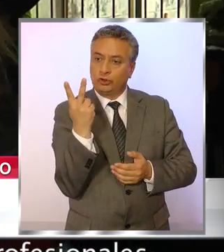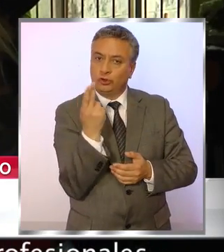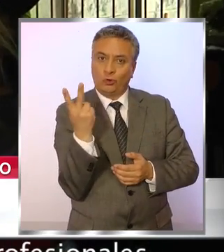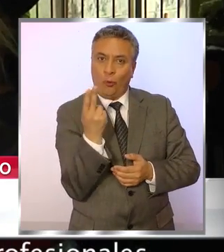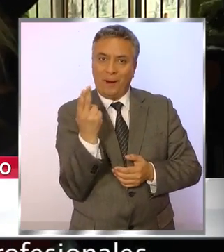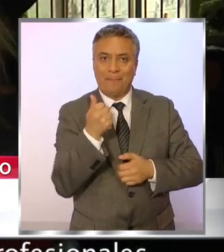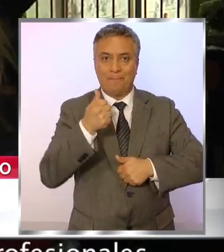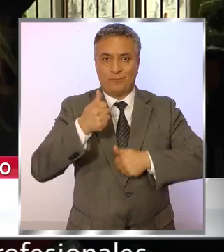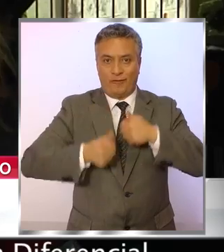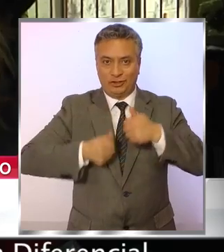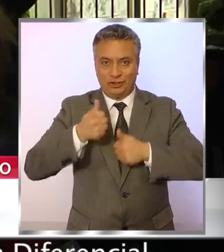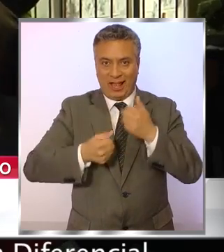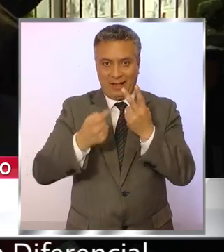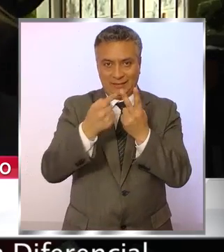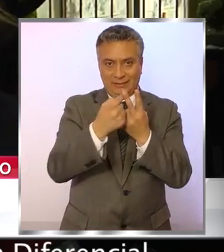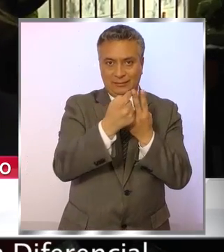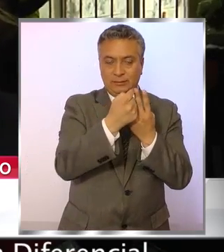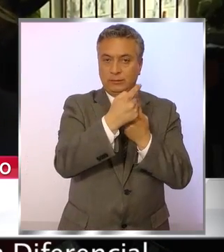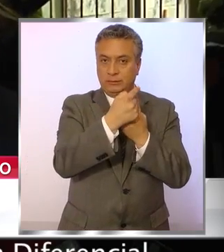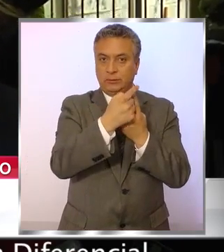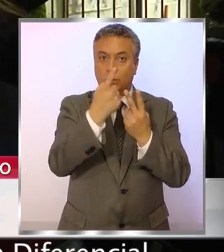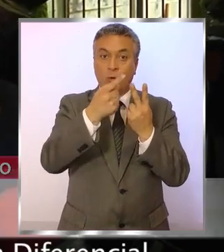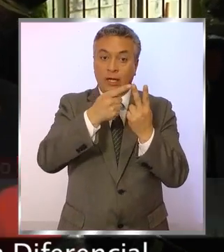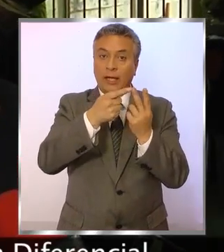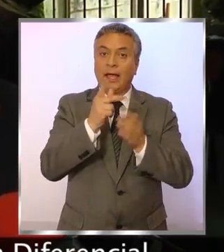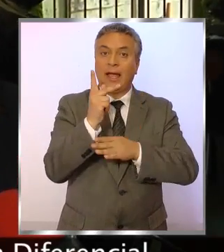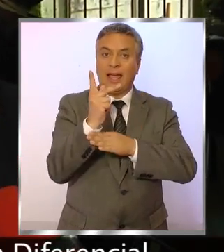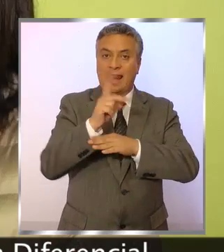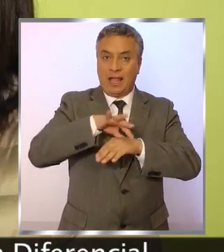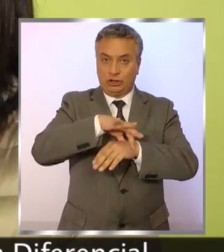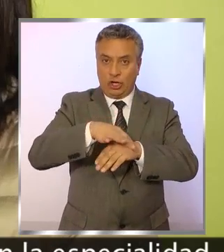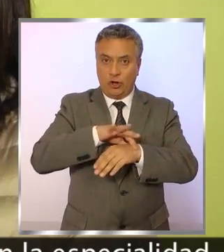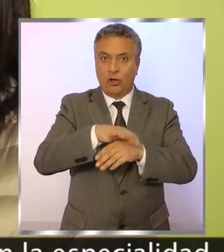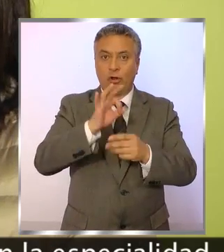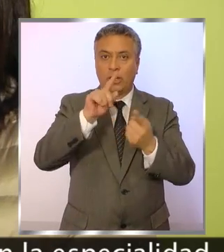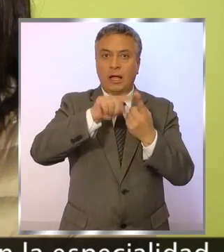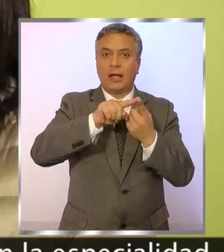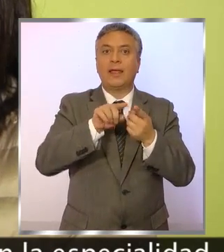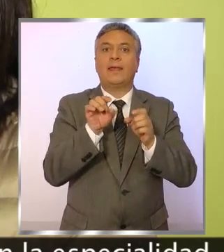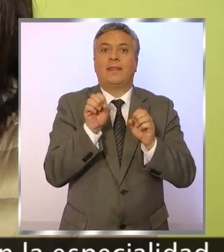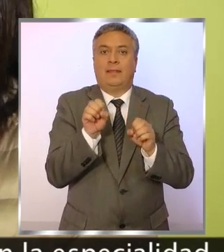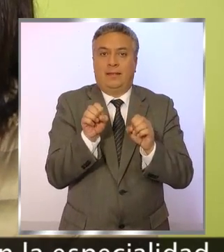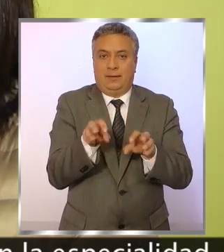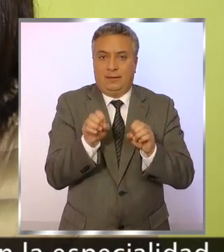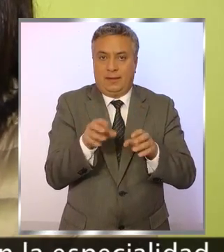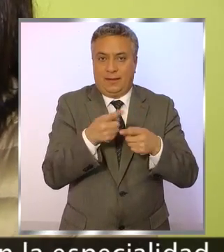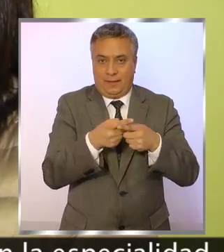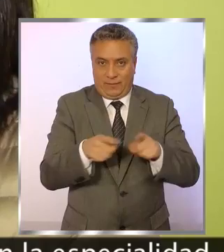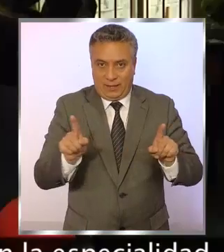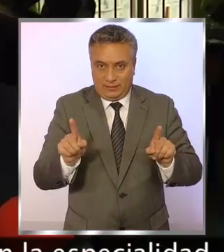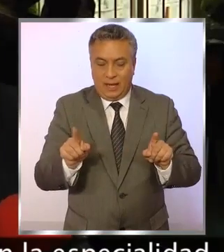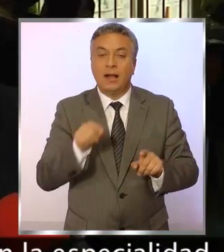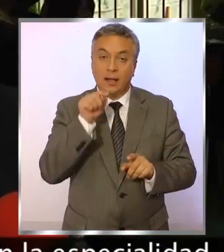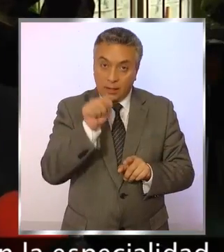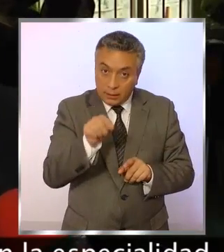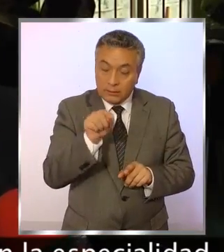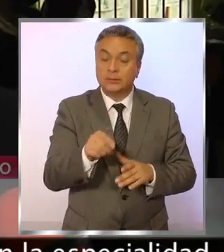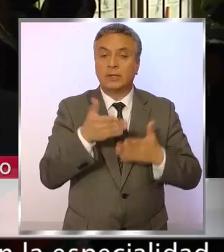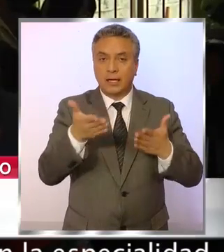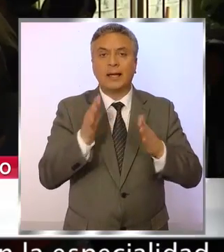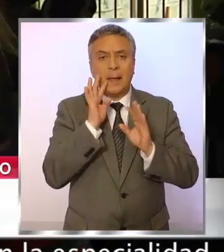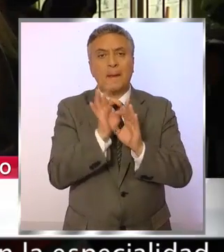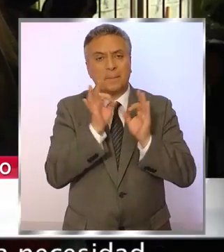profesionales, un kinesiólogo y una educadora diferencial. Esta dupla apoya específicamente en la